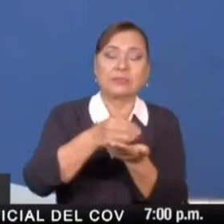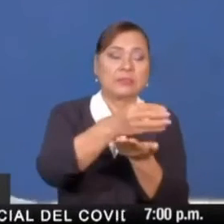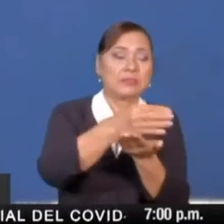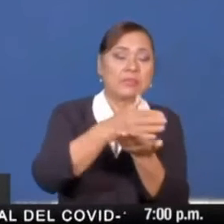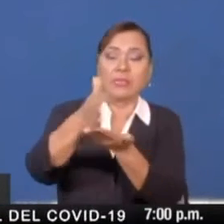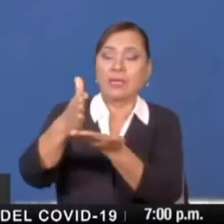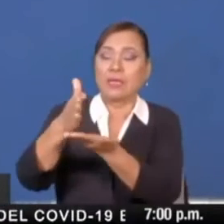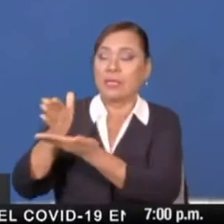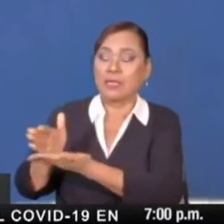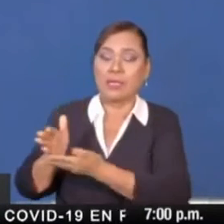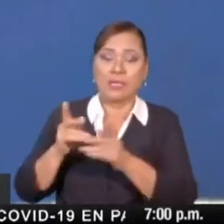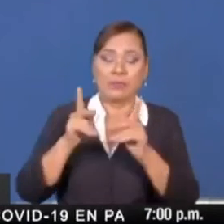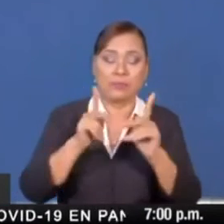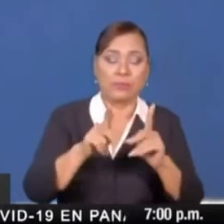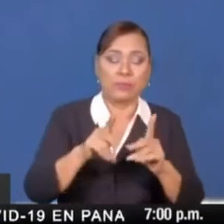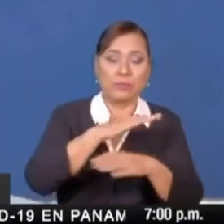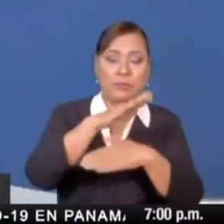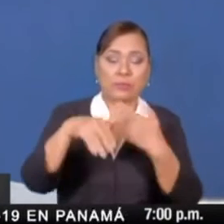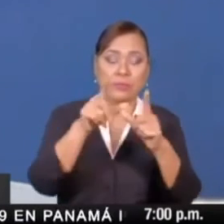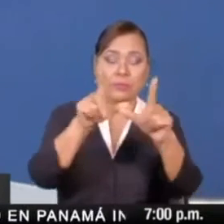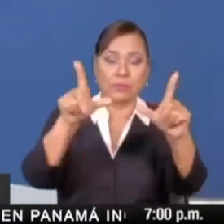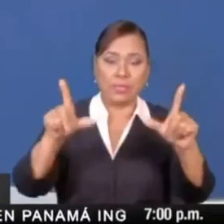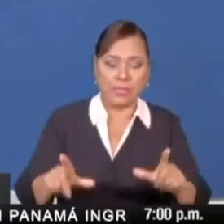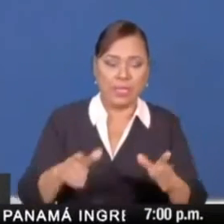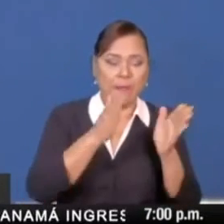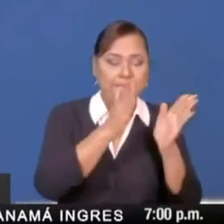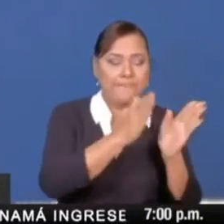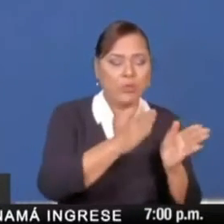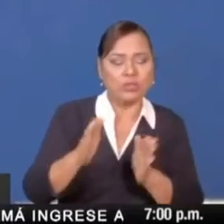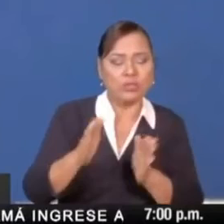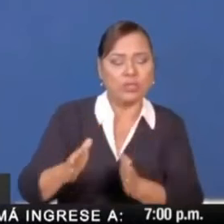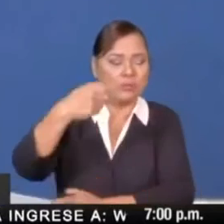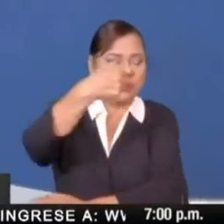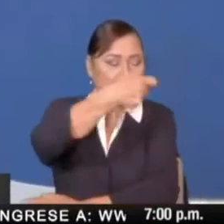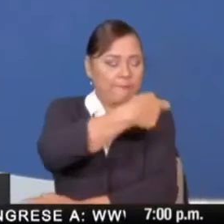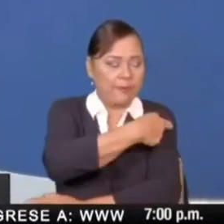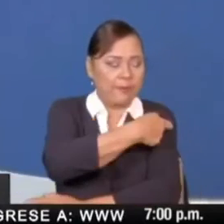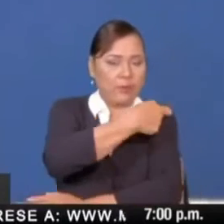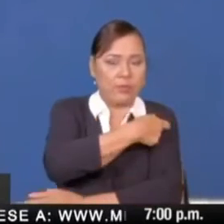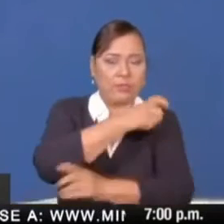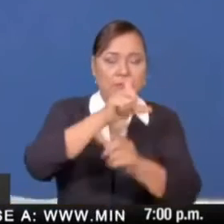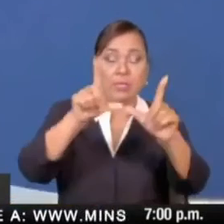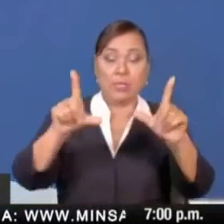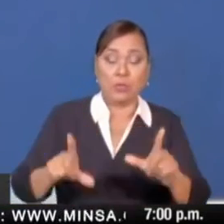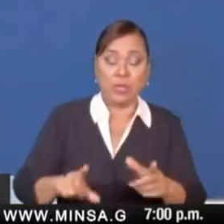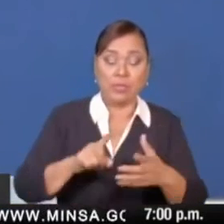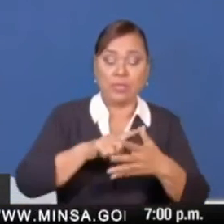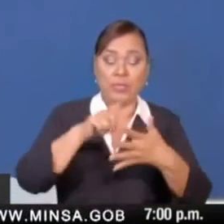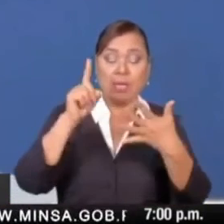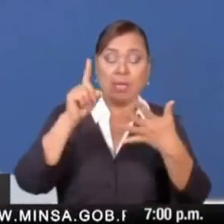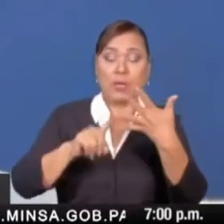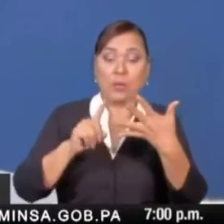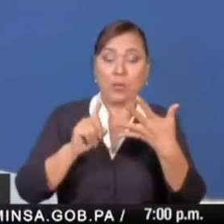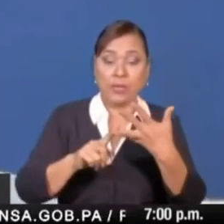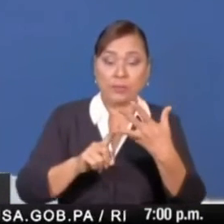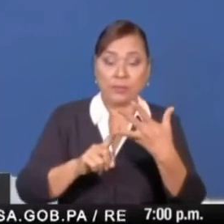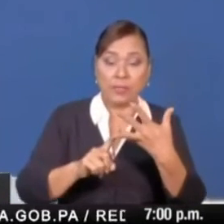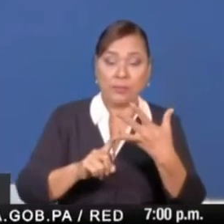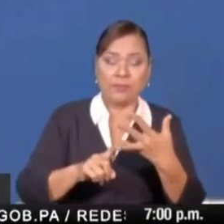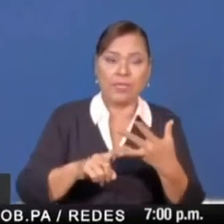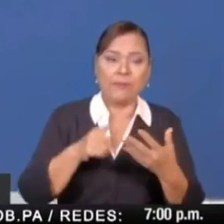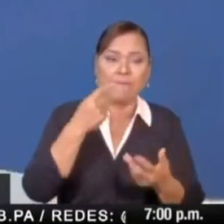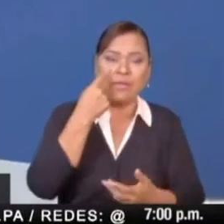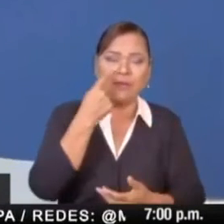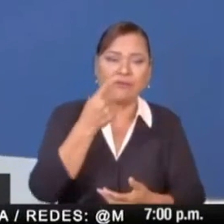fase corresponde al proceso de vacunación en sí. Y la cuarta y última corresponde al seguimiento